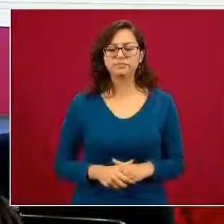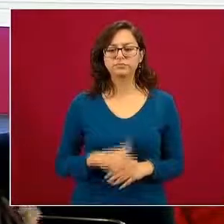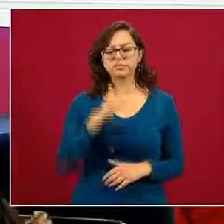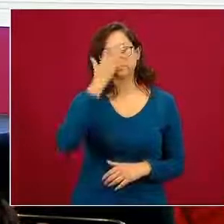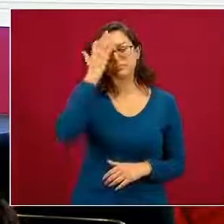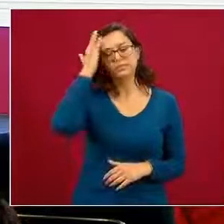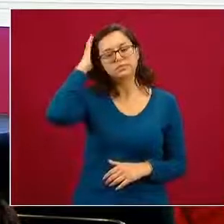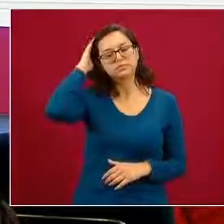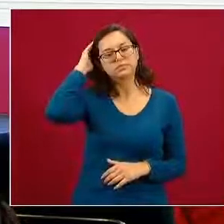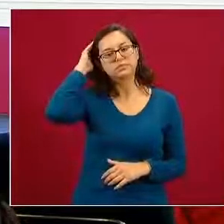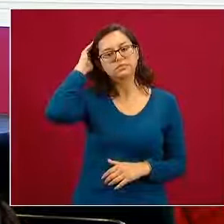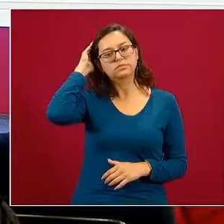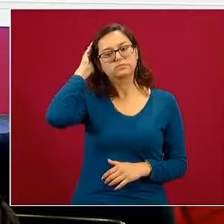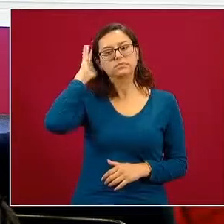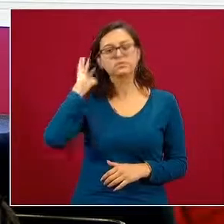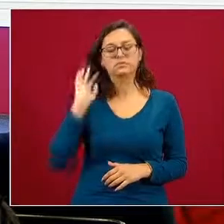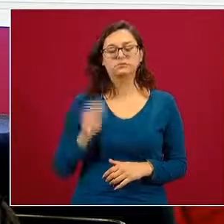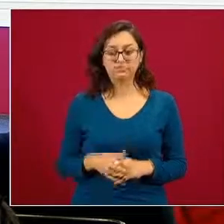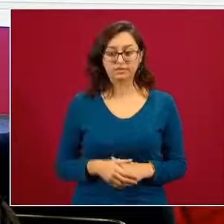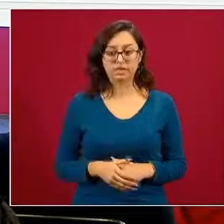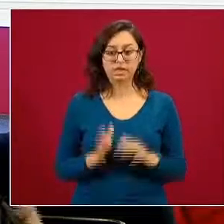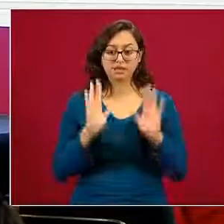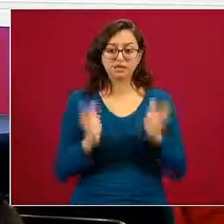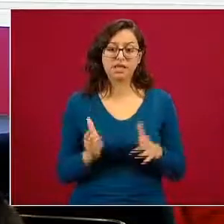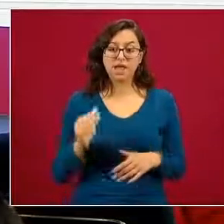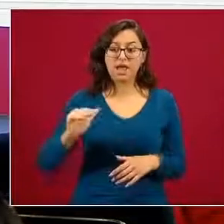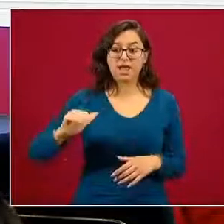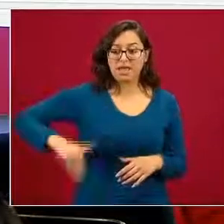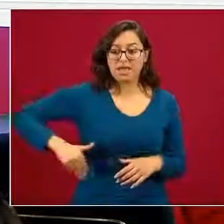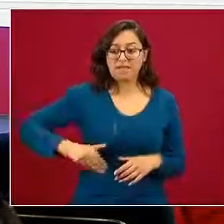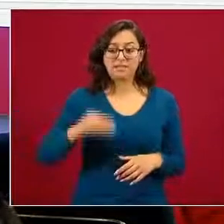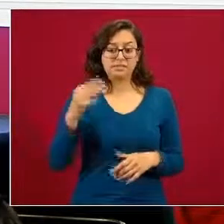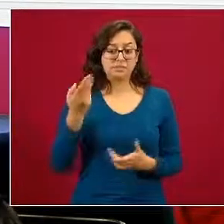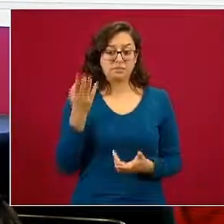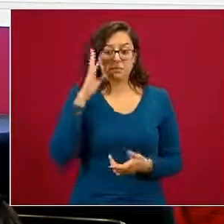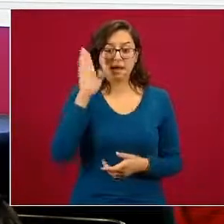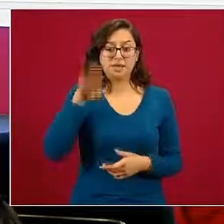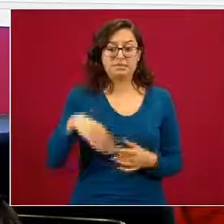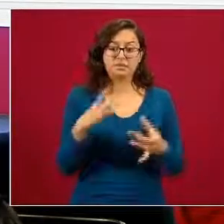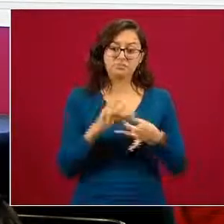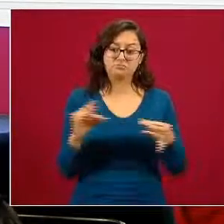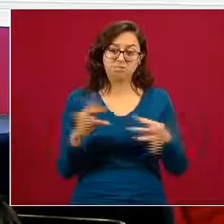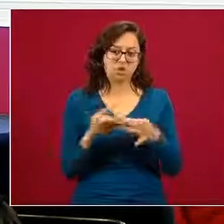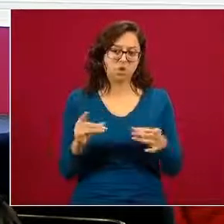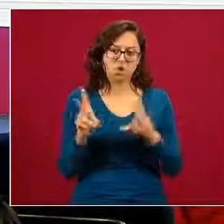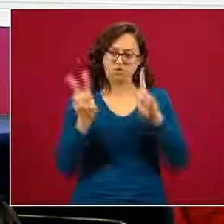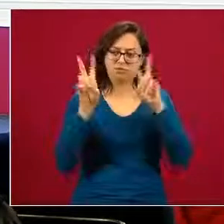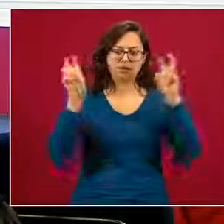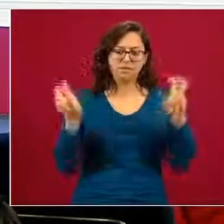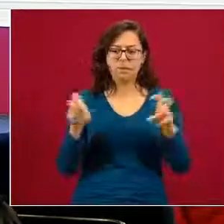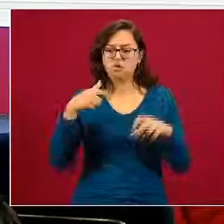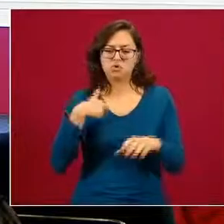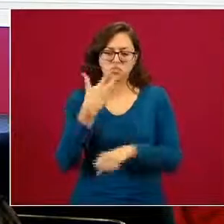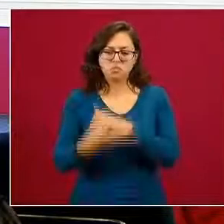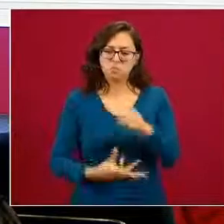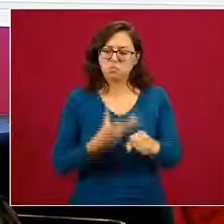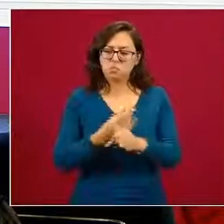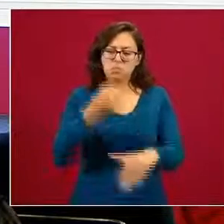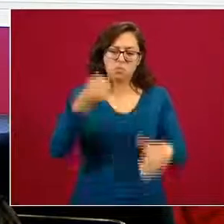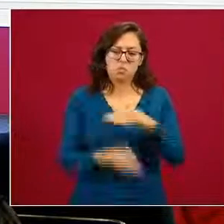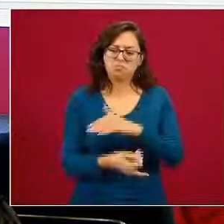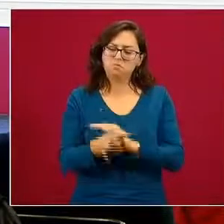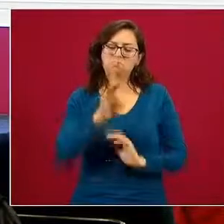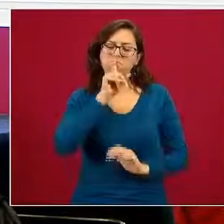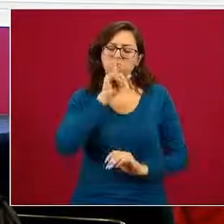ya mencionó nuestra tejadilla yo no quiero ahondar en esto el enfoque de la salud pública la